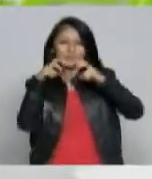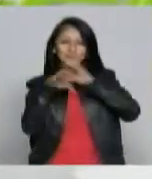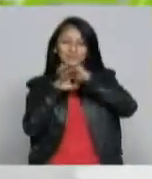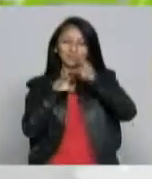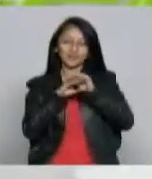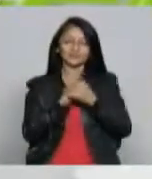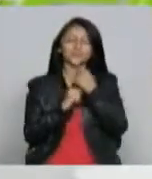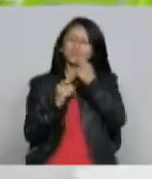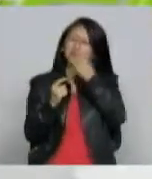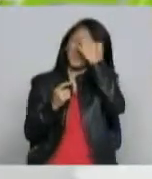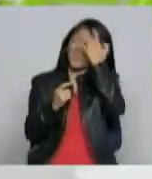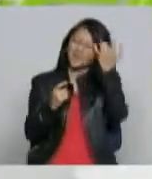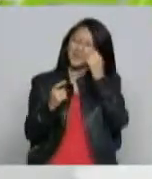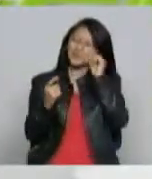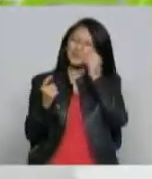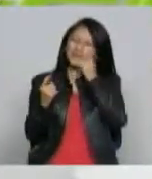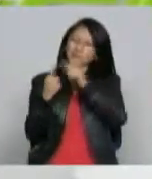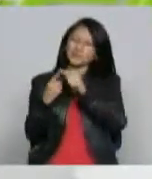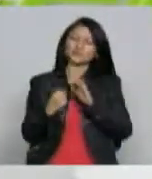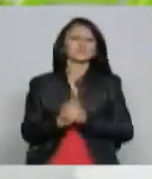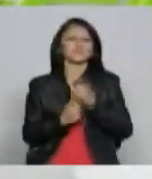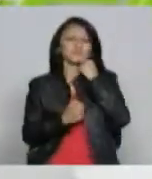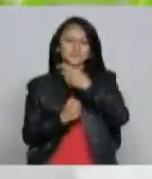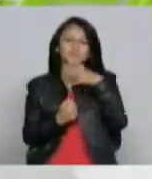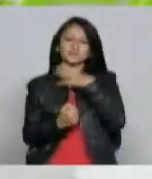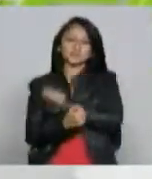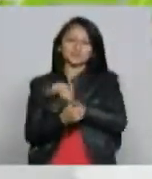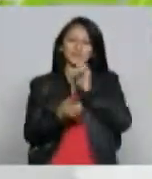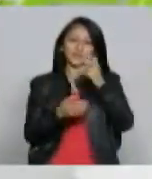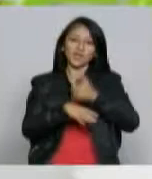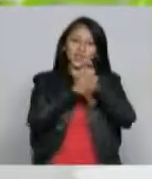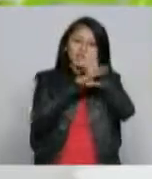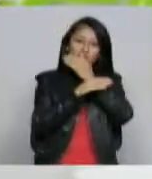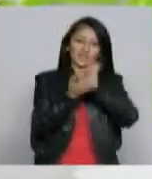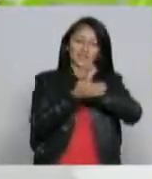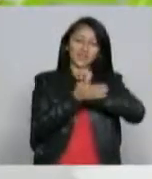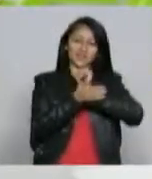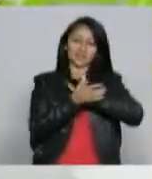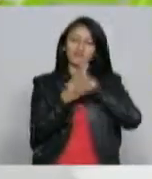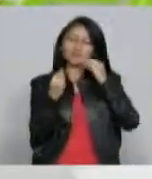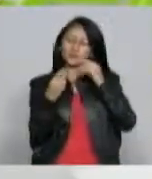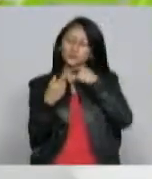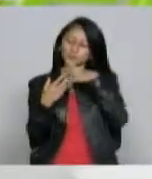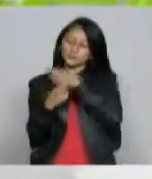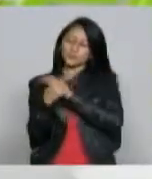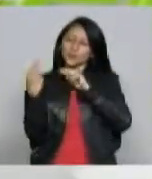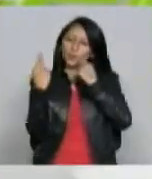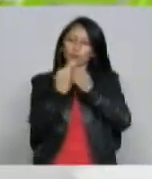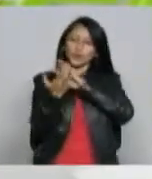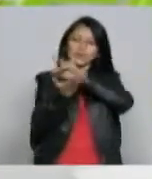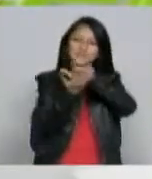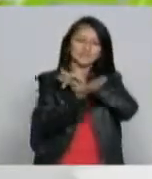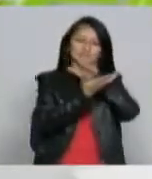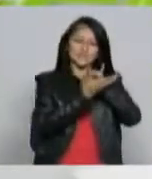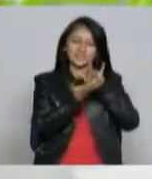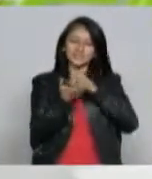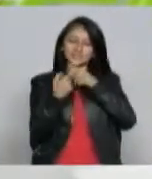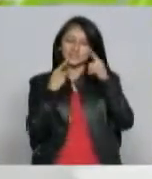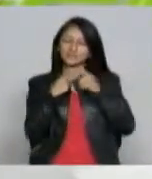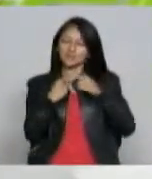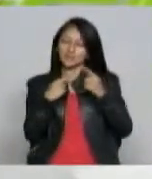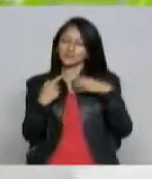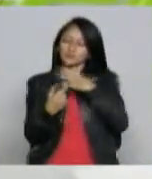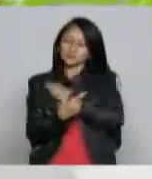del doctor Ricardo Gómez de la Roche cuando comenzamos a visitar los municipios y cuando comenzamos a asistir a unas reuniones de los canales comunitarios